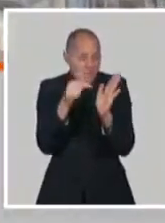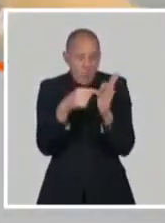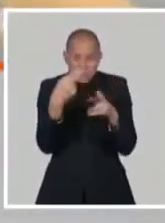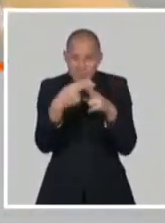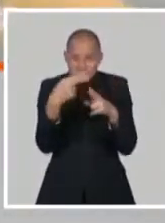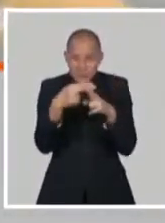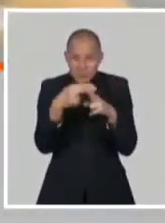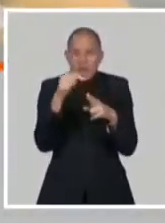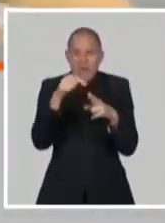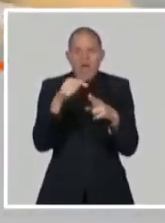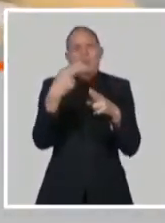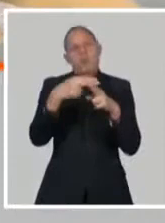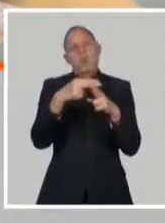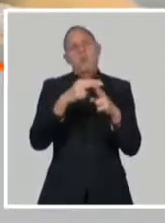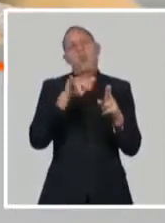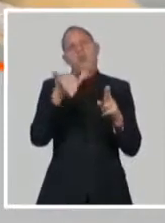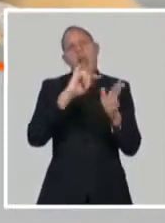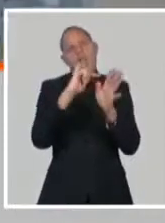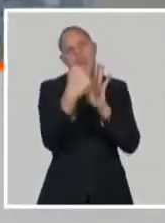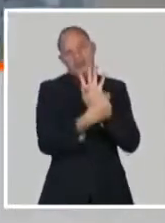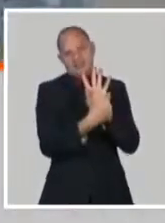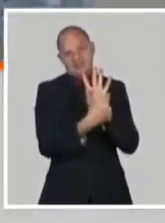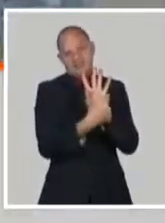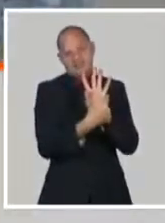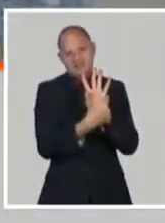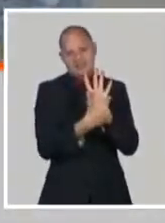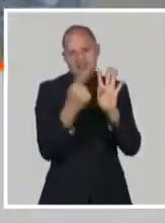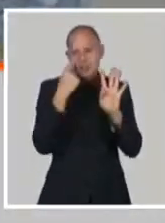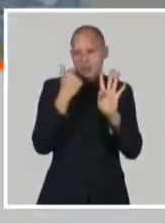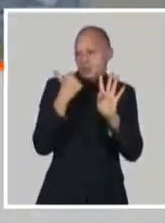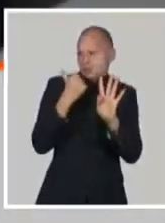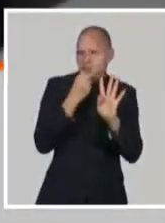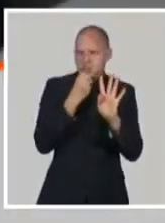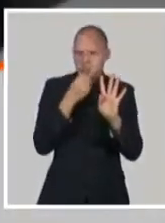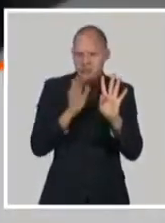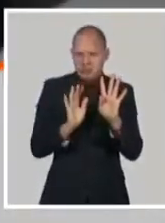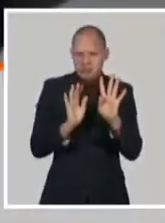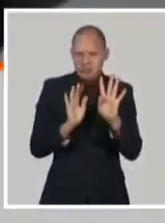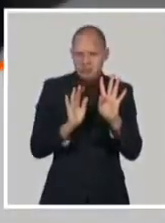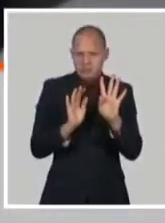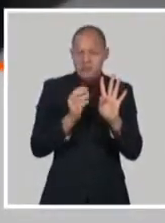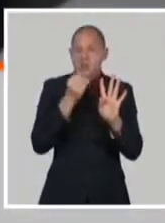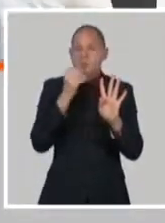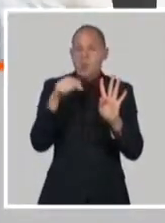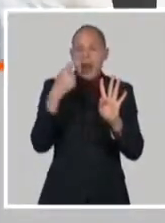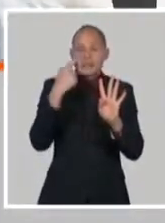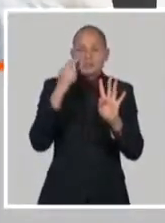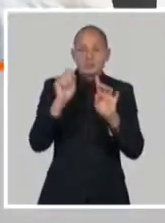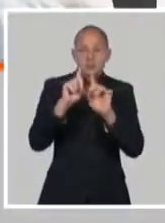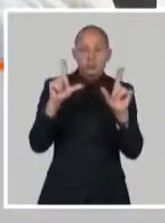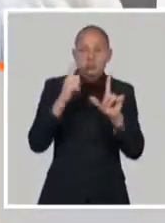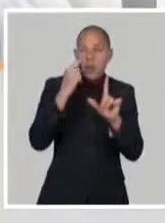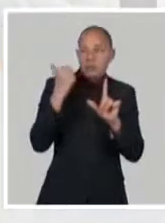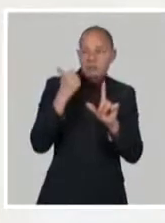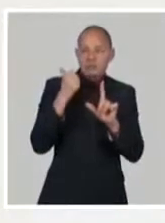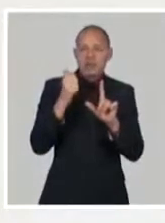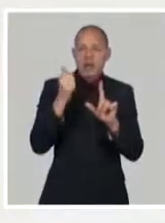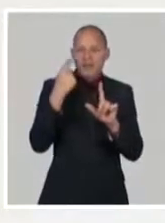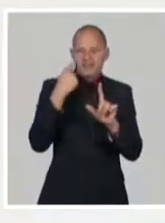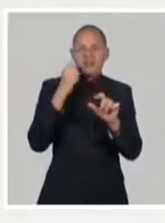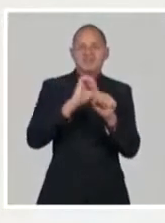receptor que forma parte. Hay una imagen que se pudiera poner donde aparece el virus, una imagen que